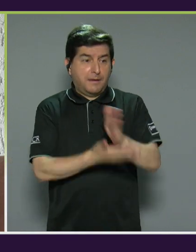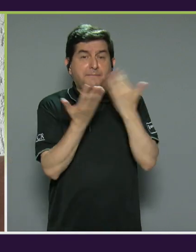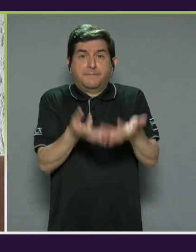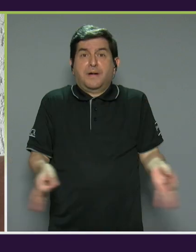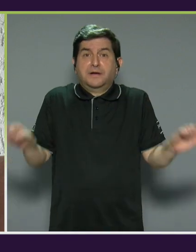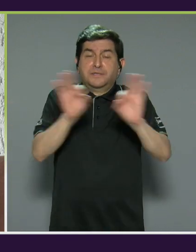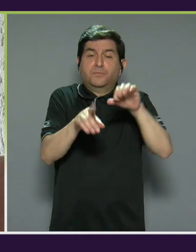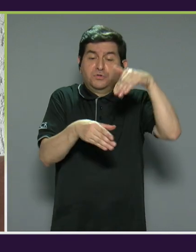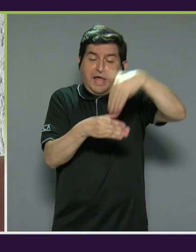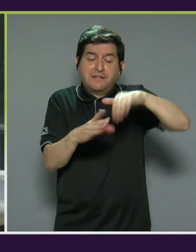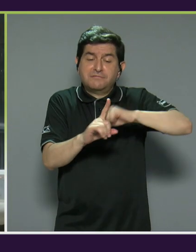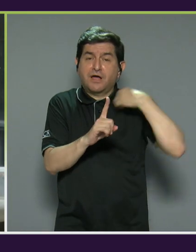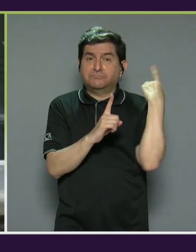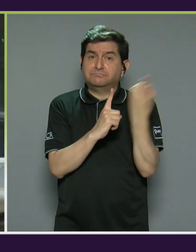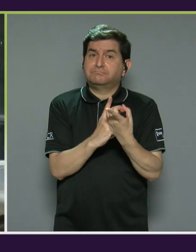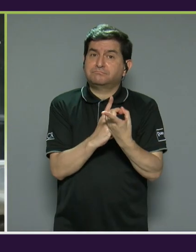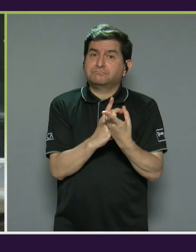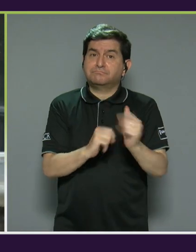importante de la sociedad.